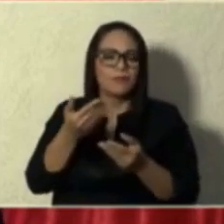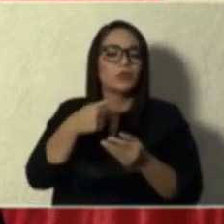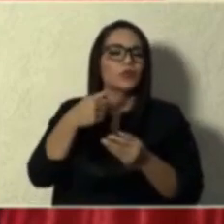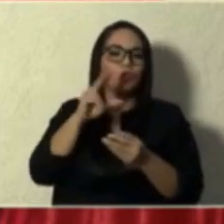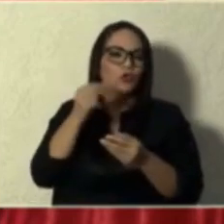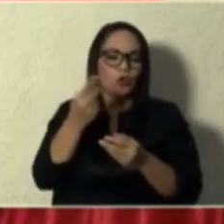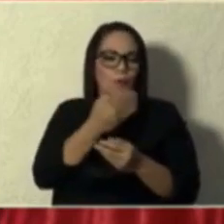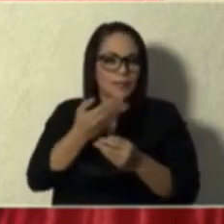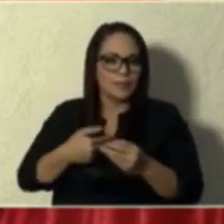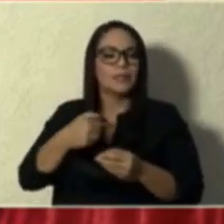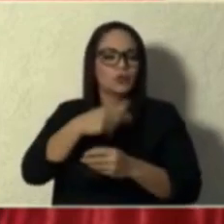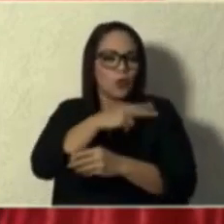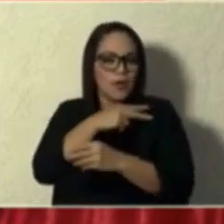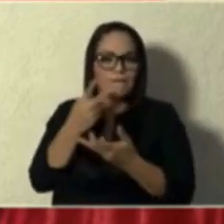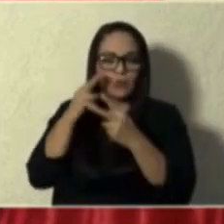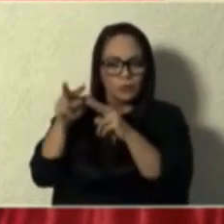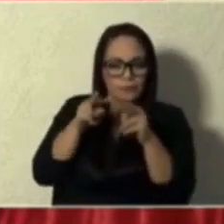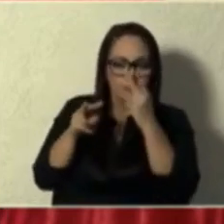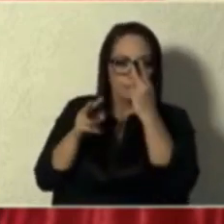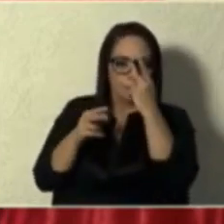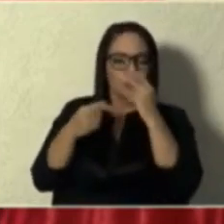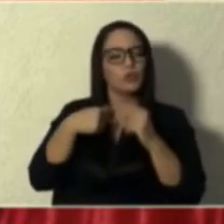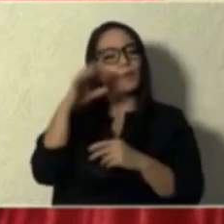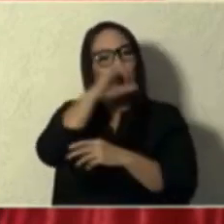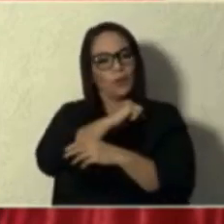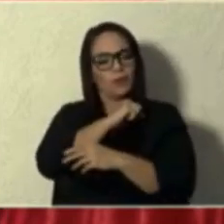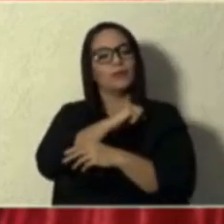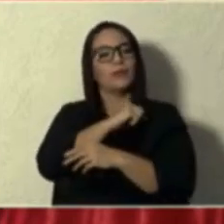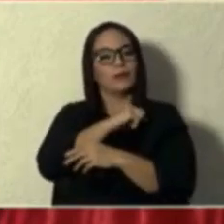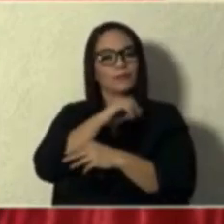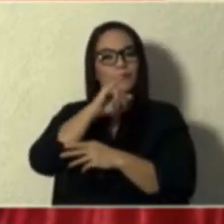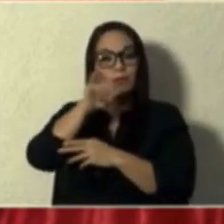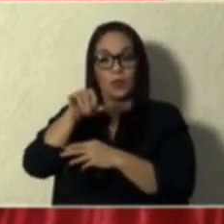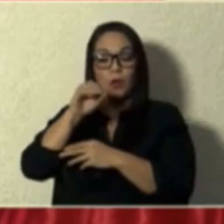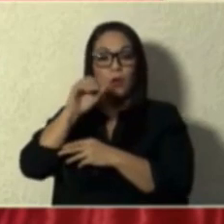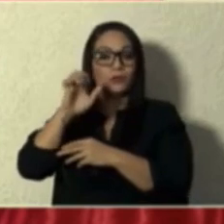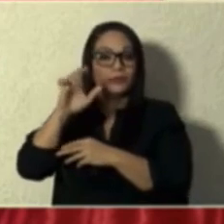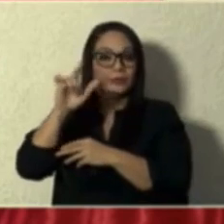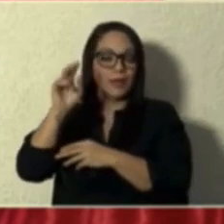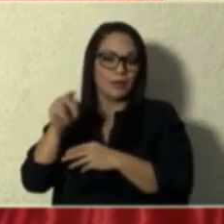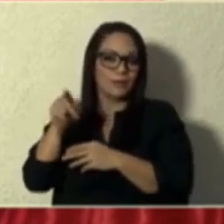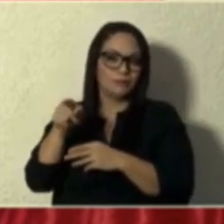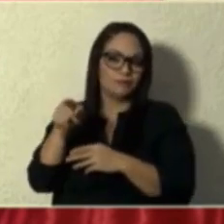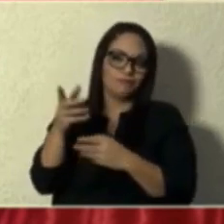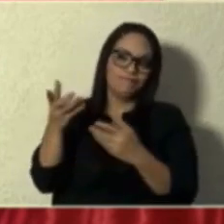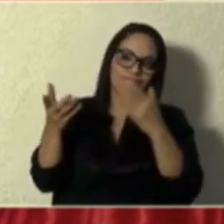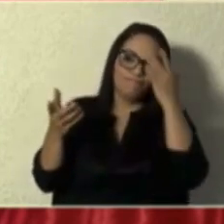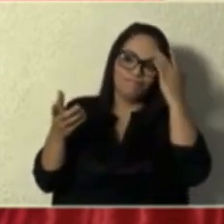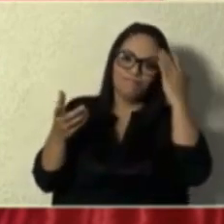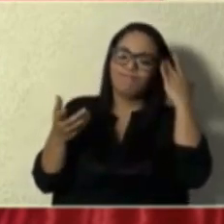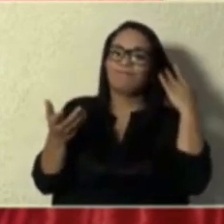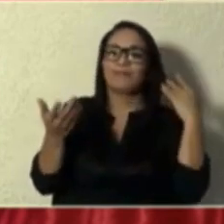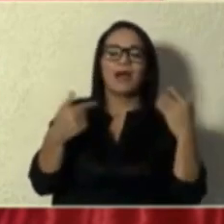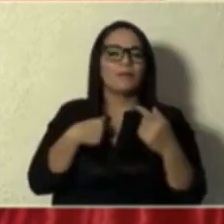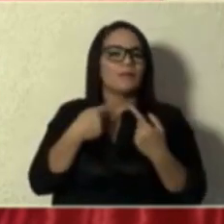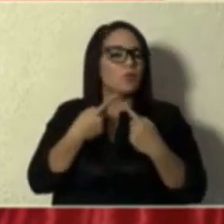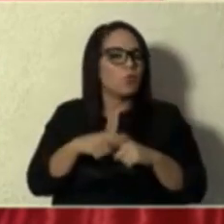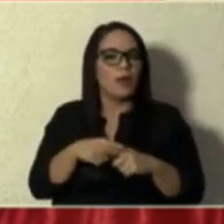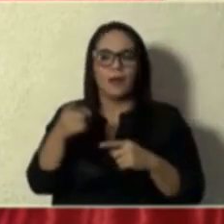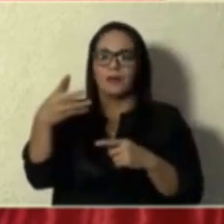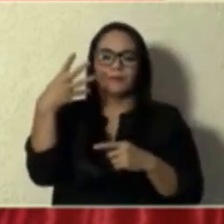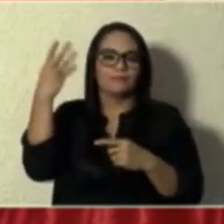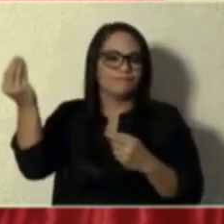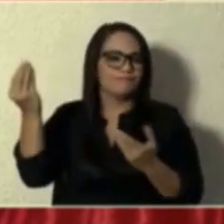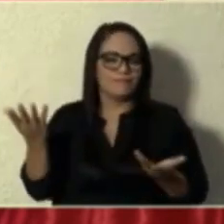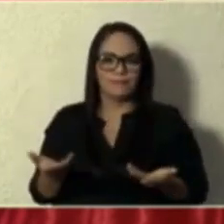me di cuenta que en el caso de doña Jocelyn, que digo, me duele muchísimo haberla perdido, ella había logrado